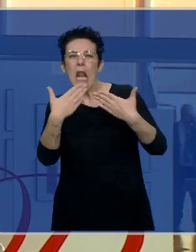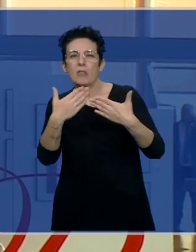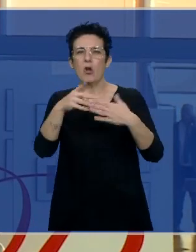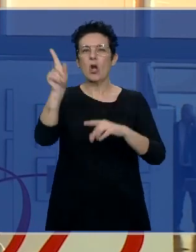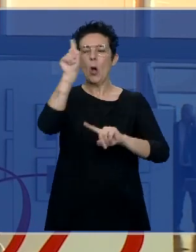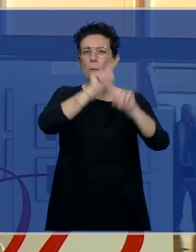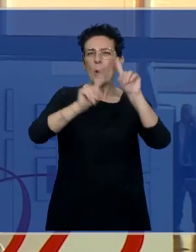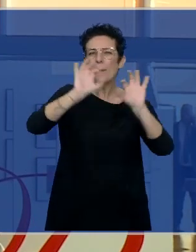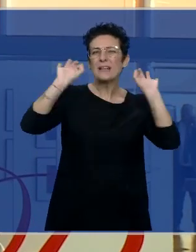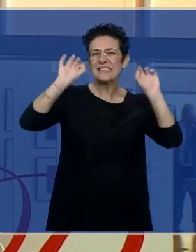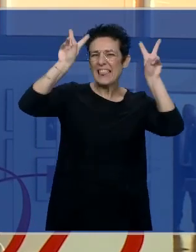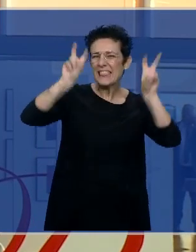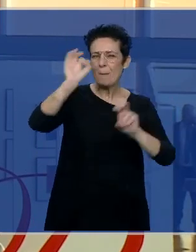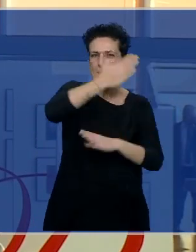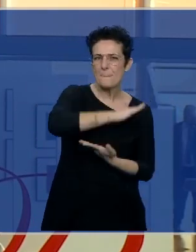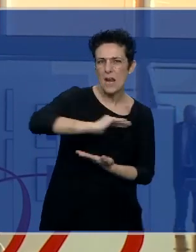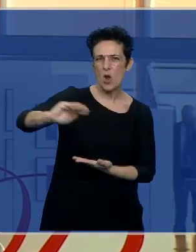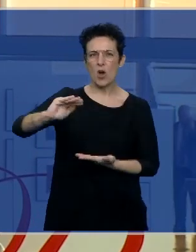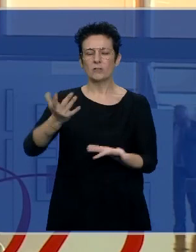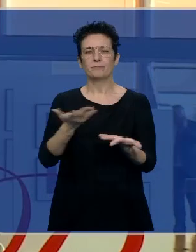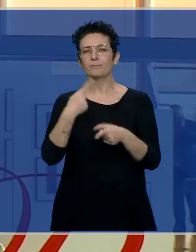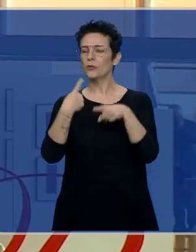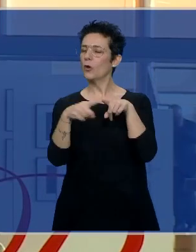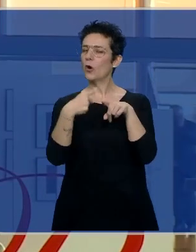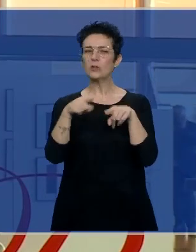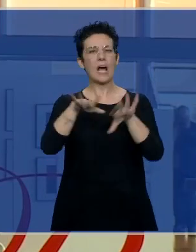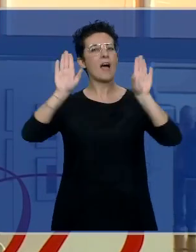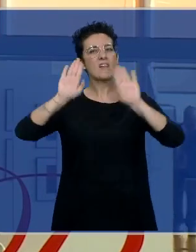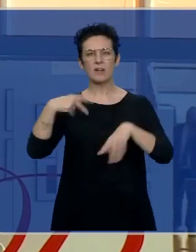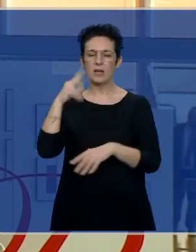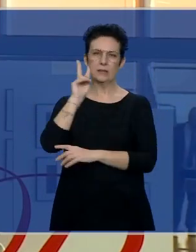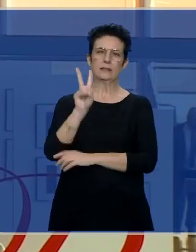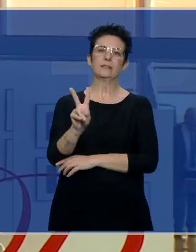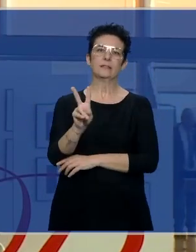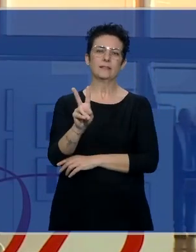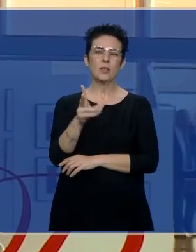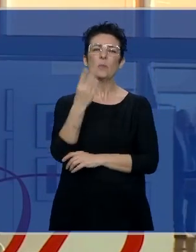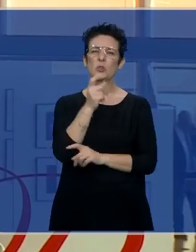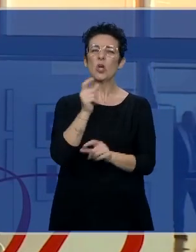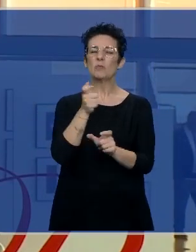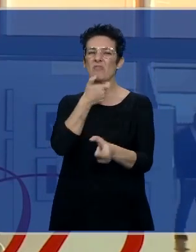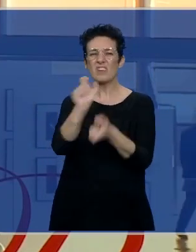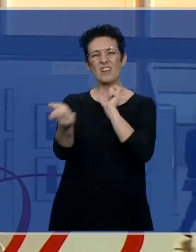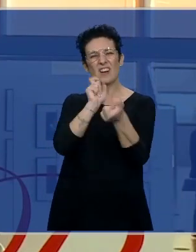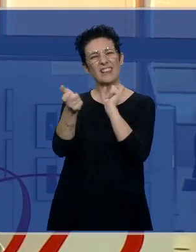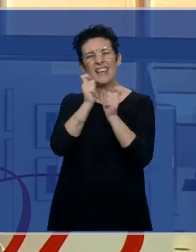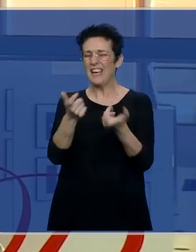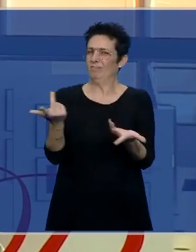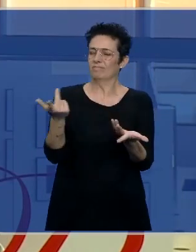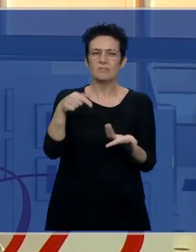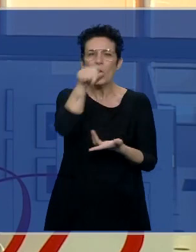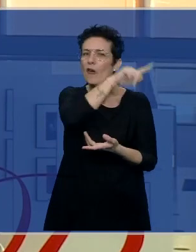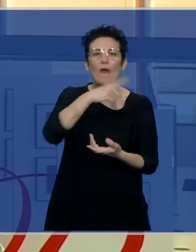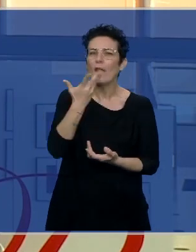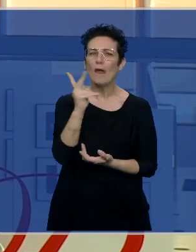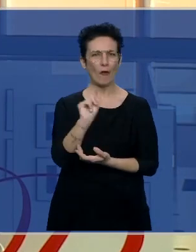Japón, y estas cosas, o sea, las miramos siempre, quien las critica muchas veces, desconoce muchas cosas, es decir,